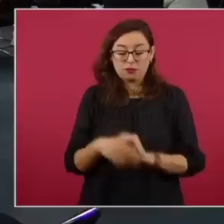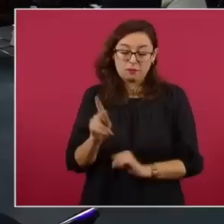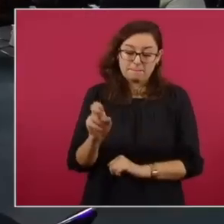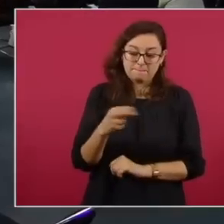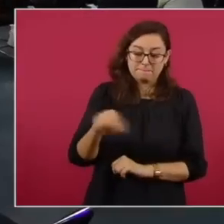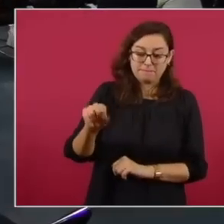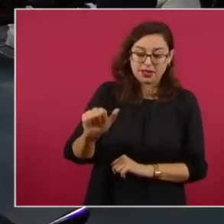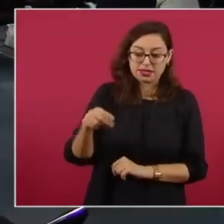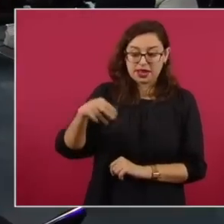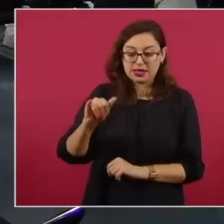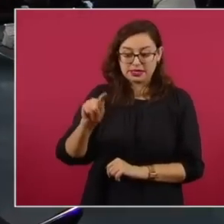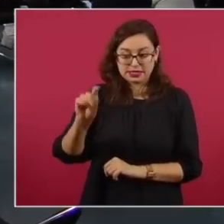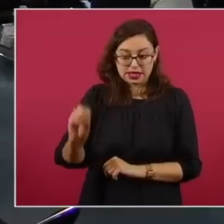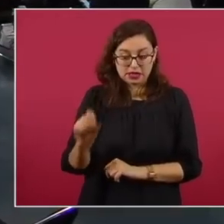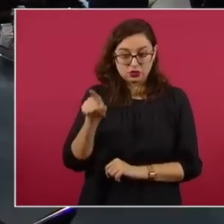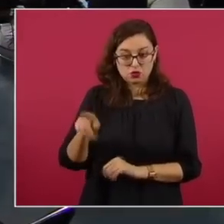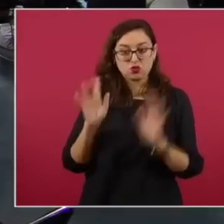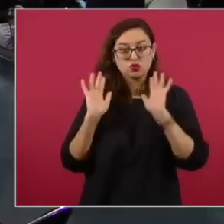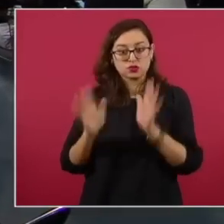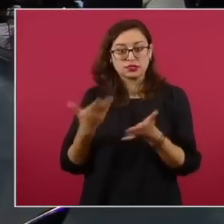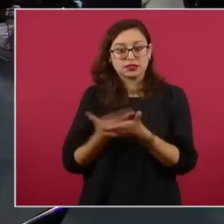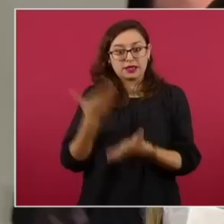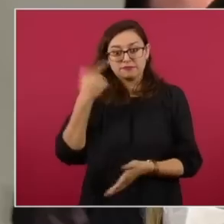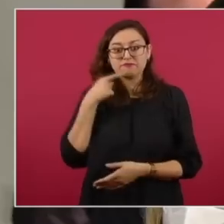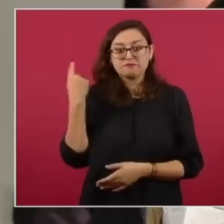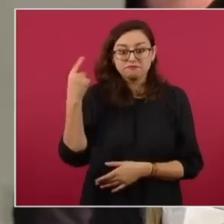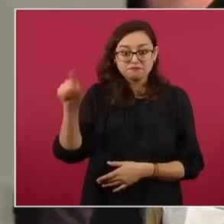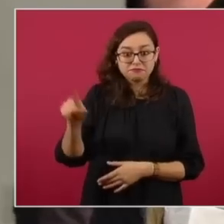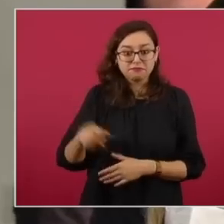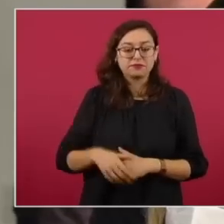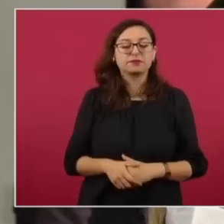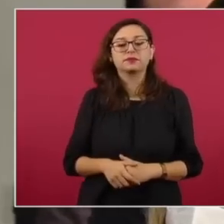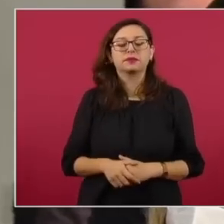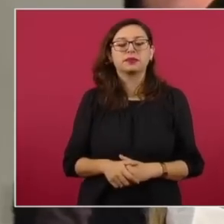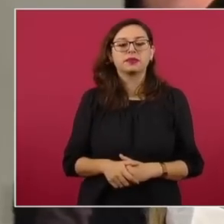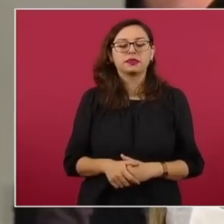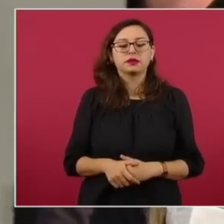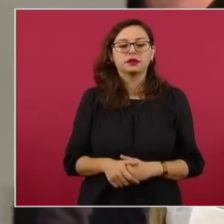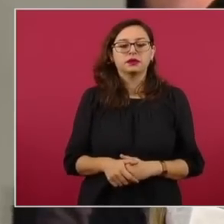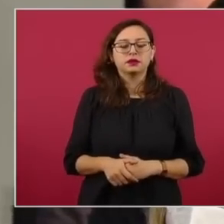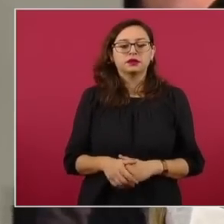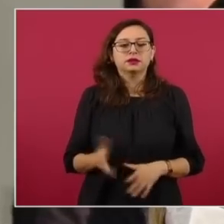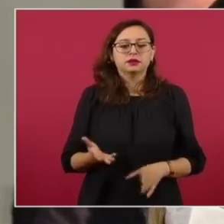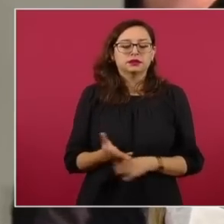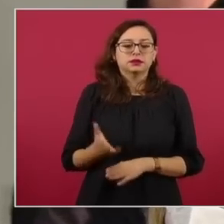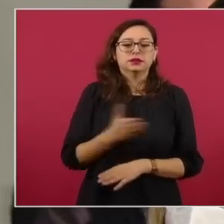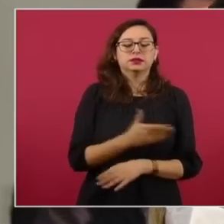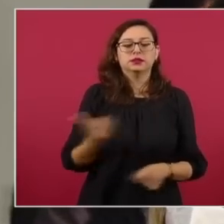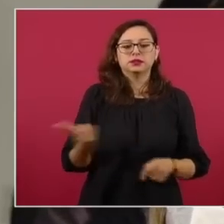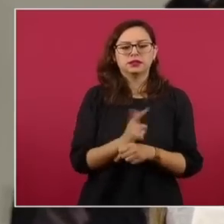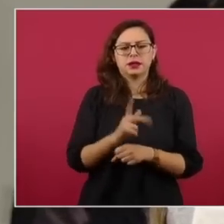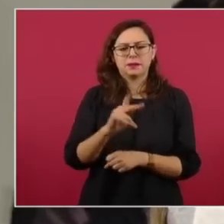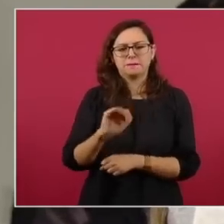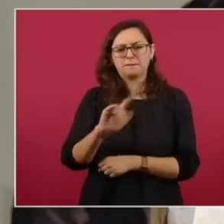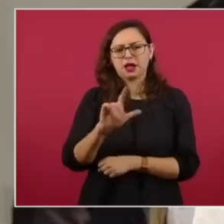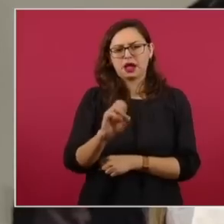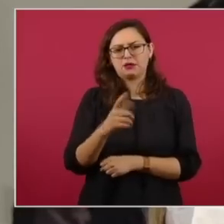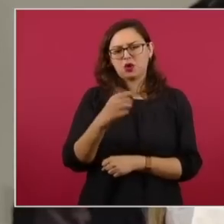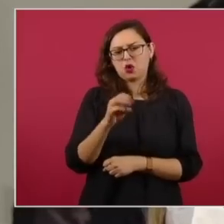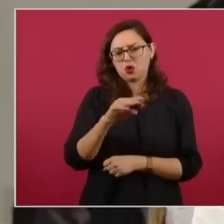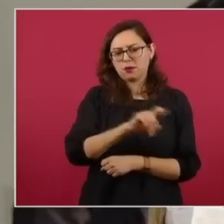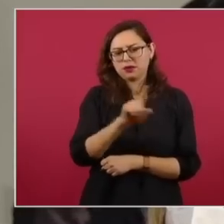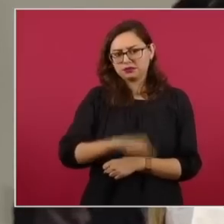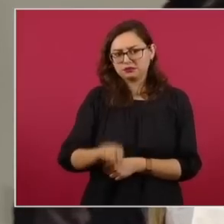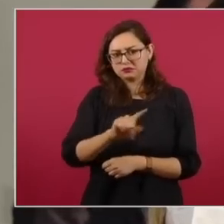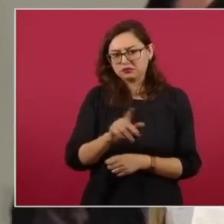Peña Nieto, que ya fue denunciado. Nos decía hace un momento el licenciado Pablo Gómez que no se había denunciado